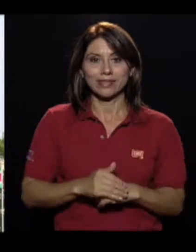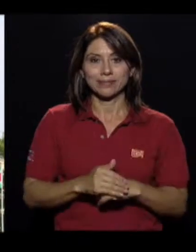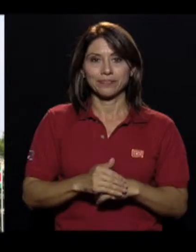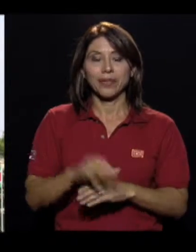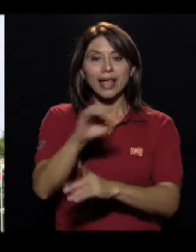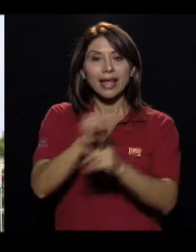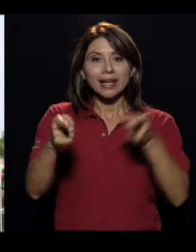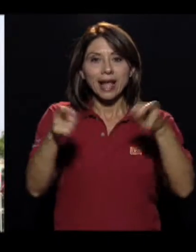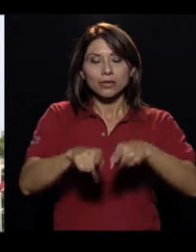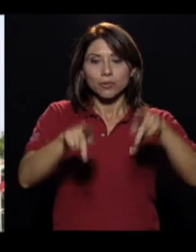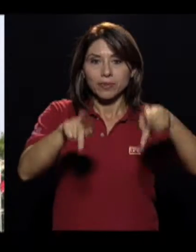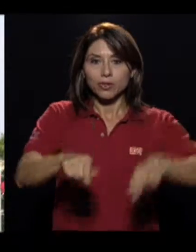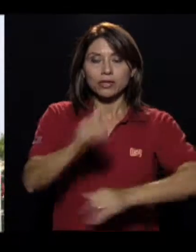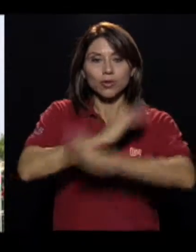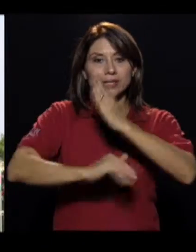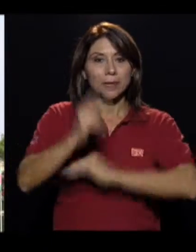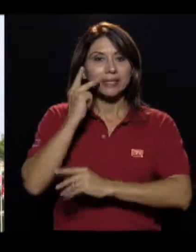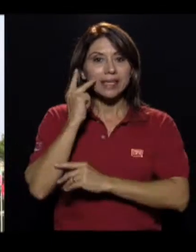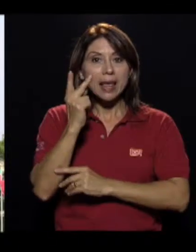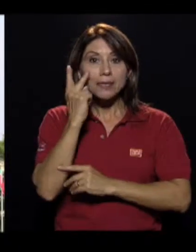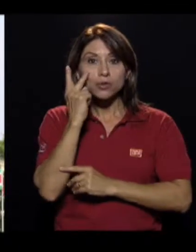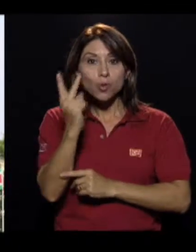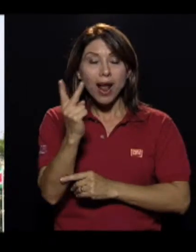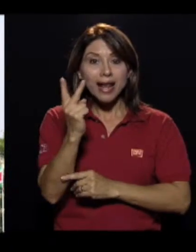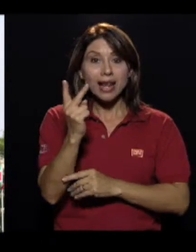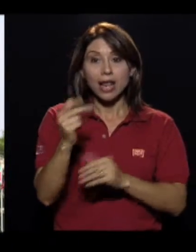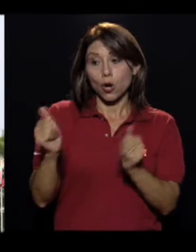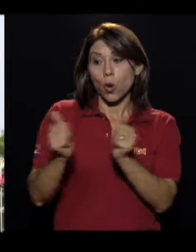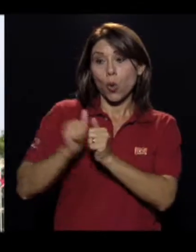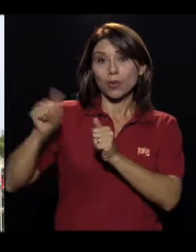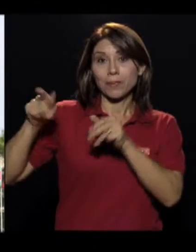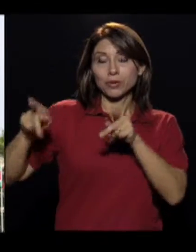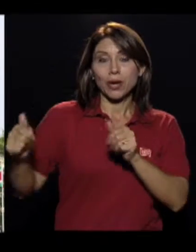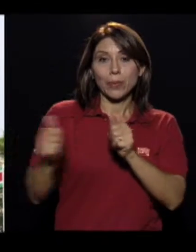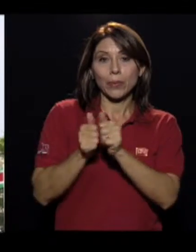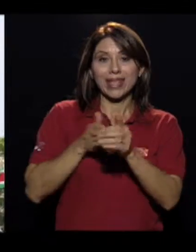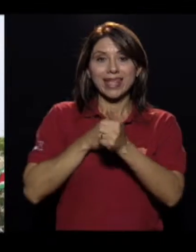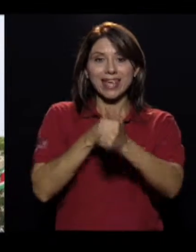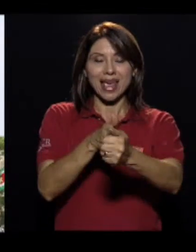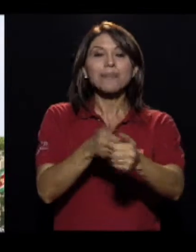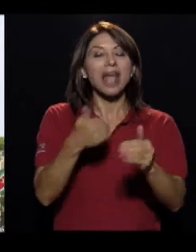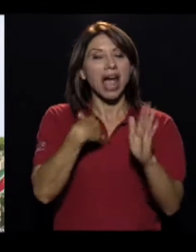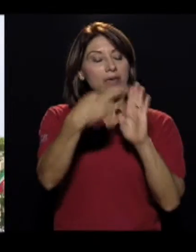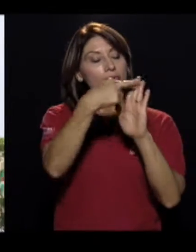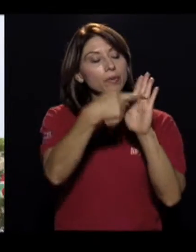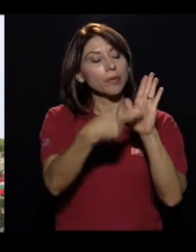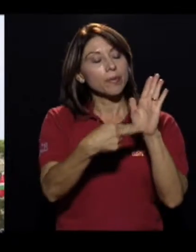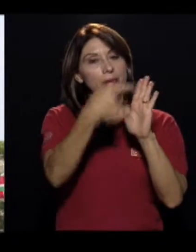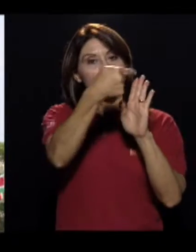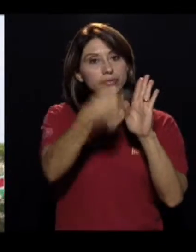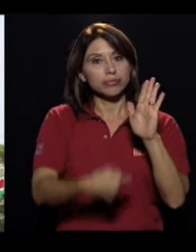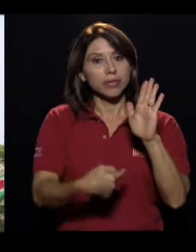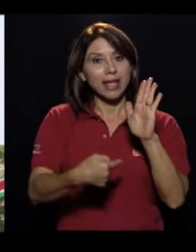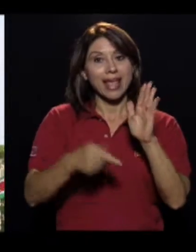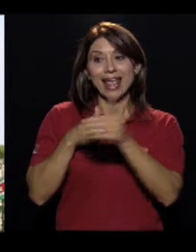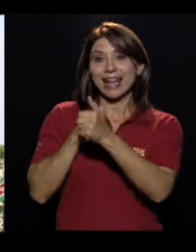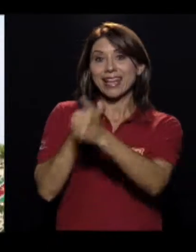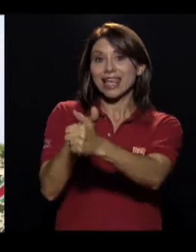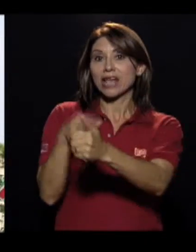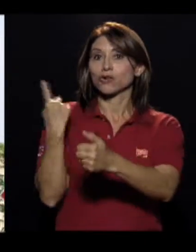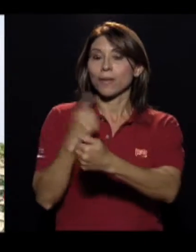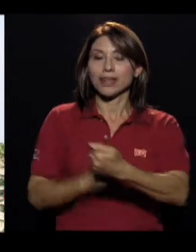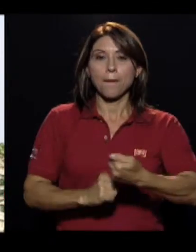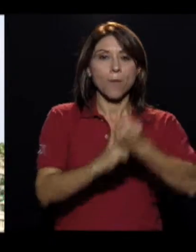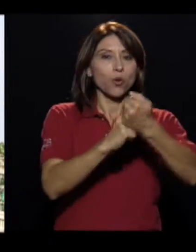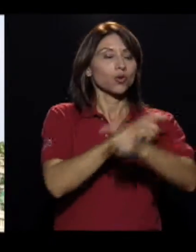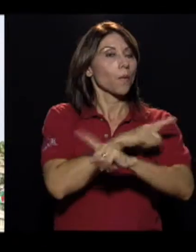En el caso de las personas con discapacidad visual que compiten con un guía, existe una serie de regulaciones que garantizan que este sea un apoyo